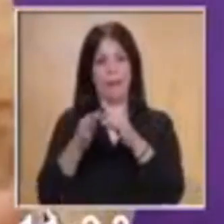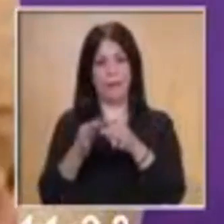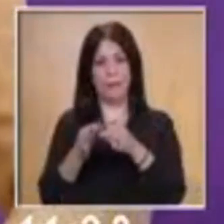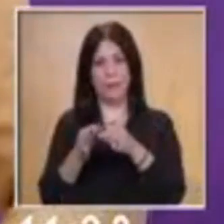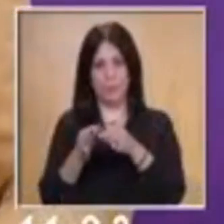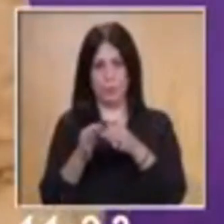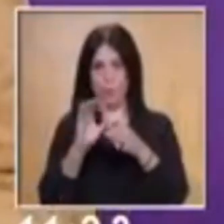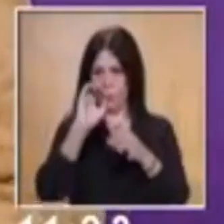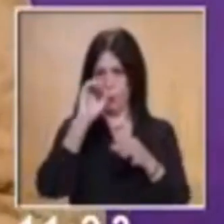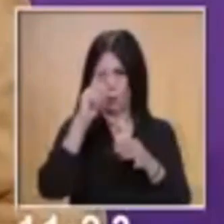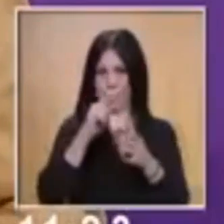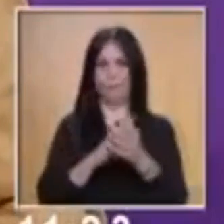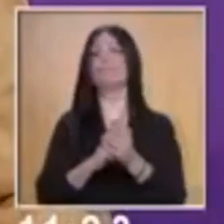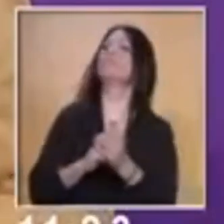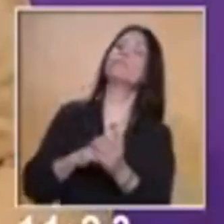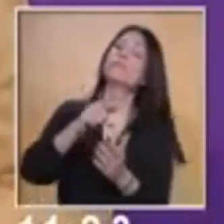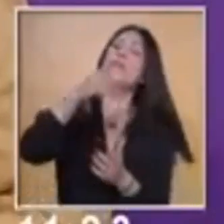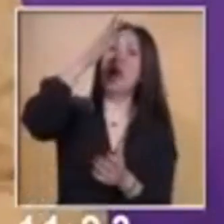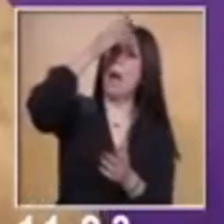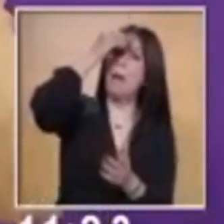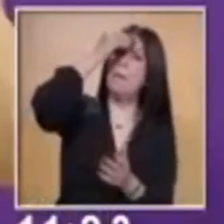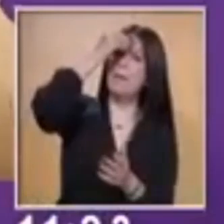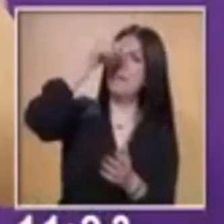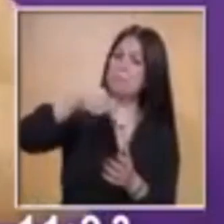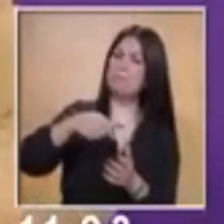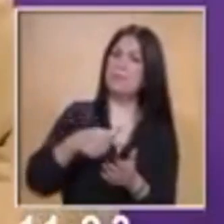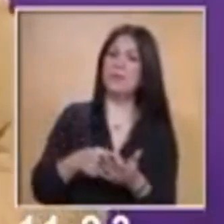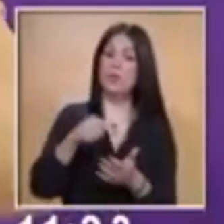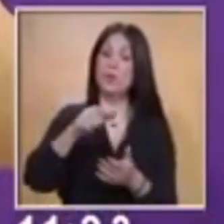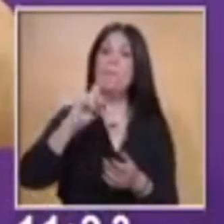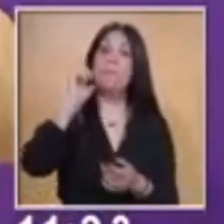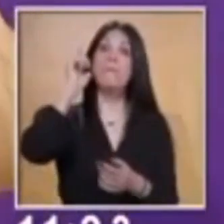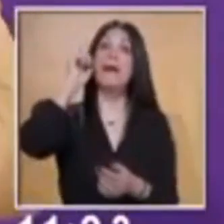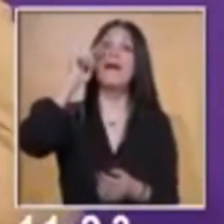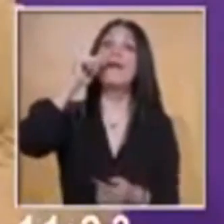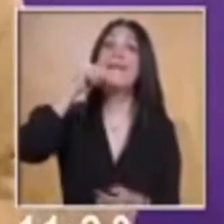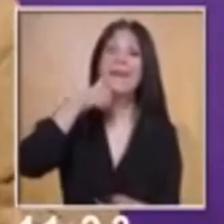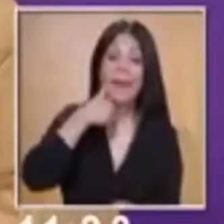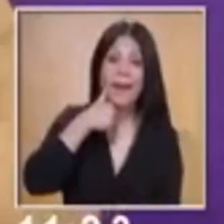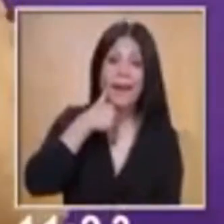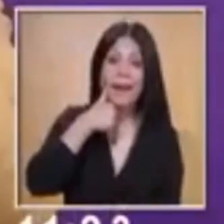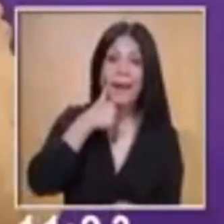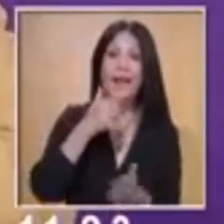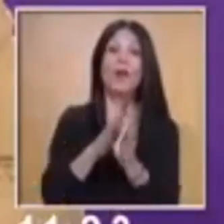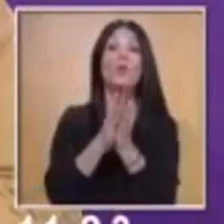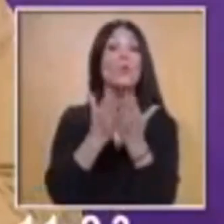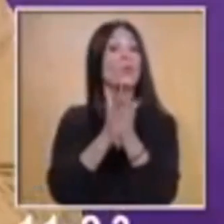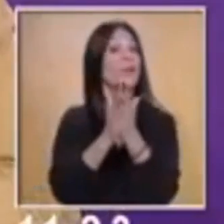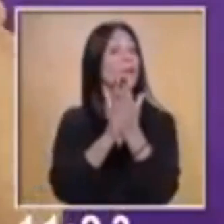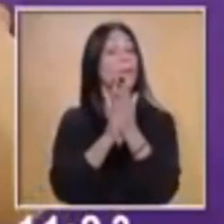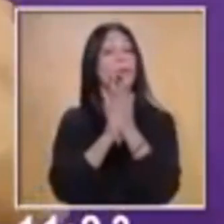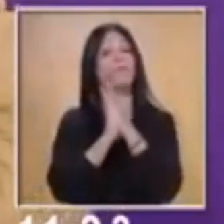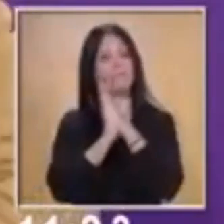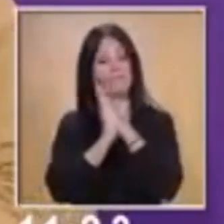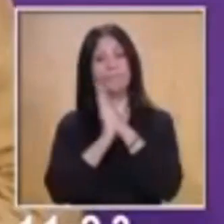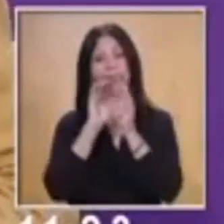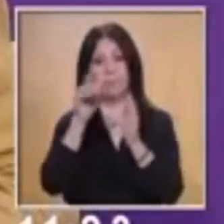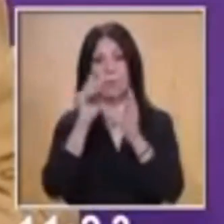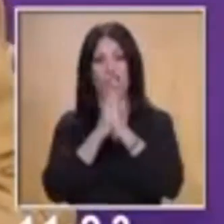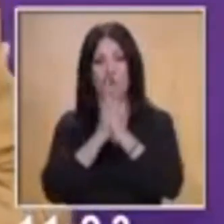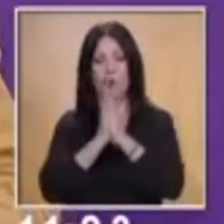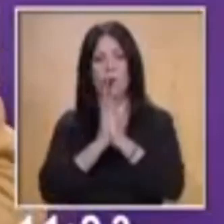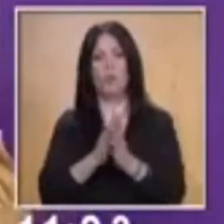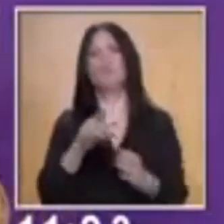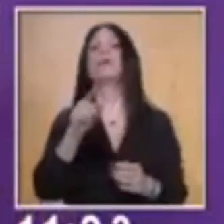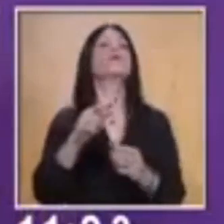aprendizaje que ustedes se llevaron ahorita que lo van a aterrizar en el libro de texto como complemento. Pero también vamos a ir